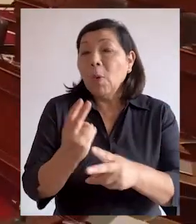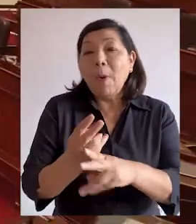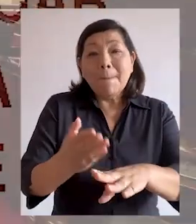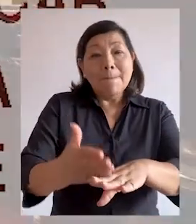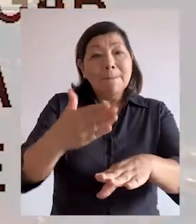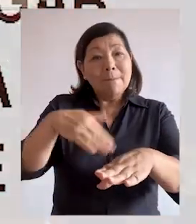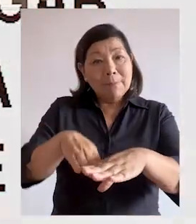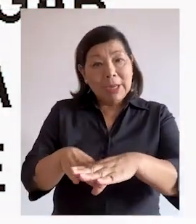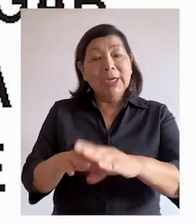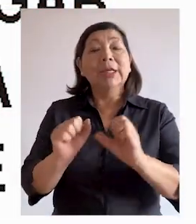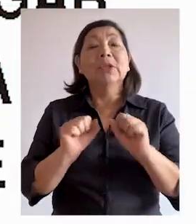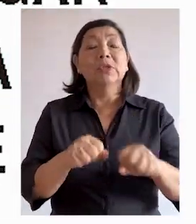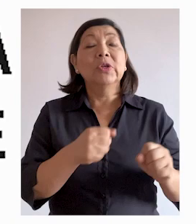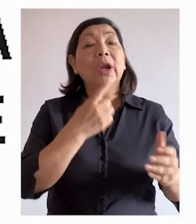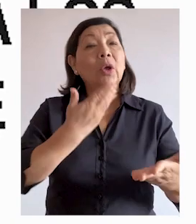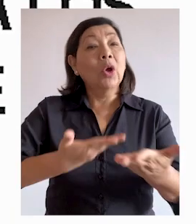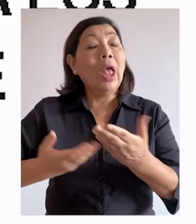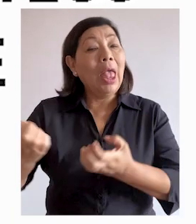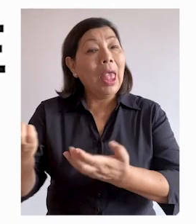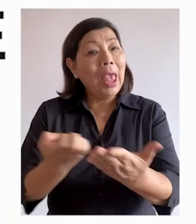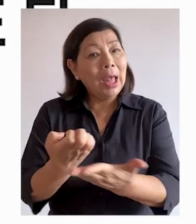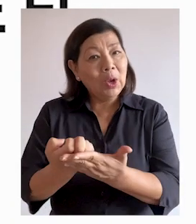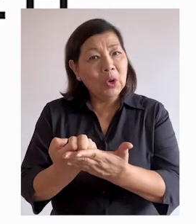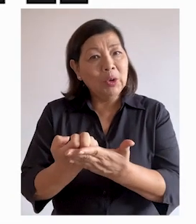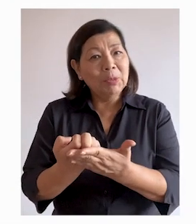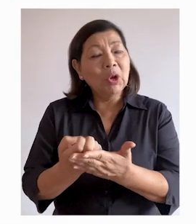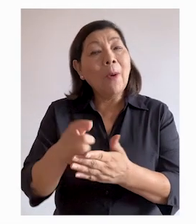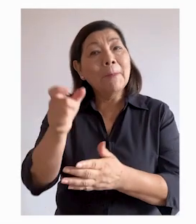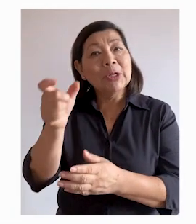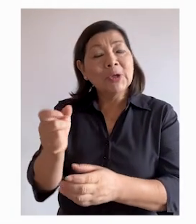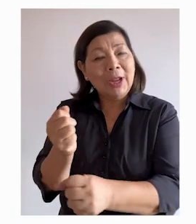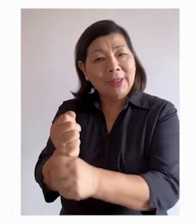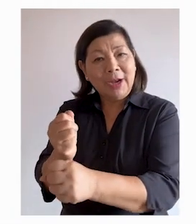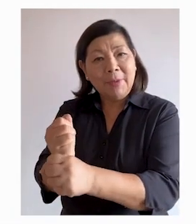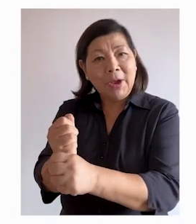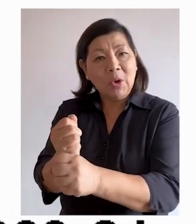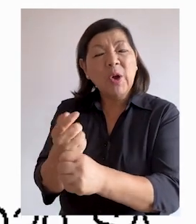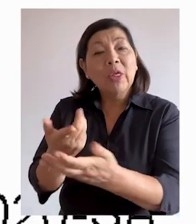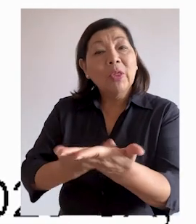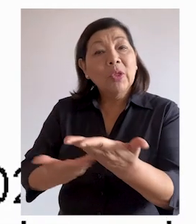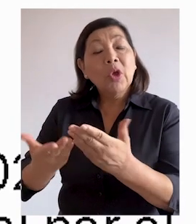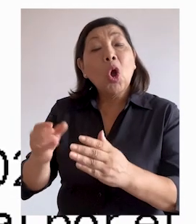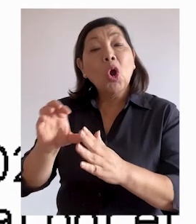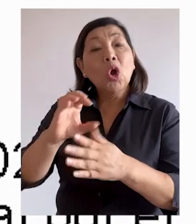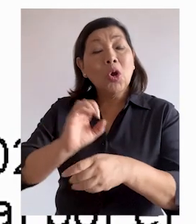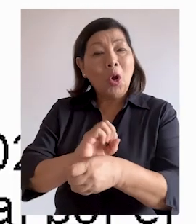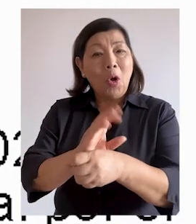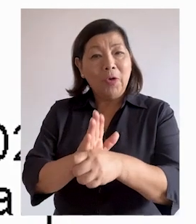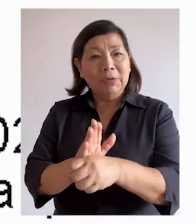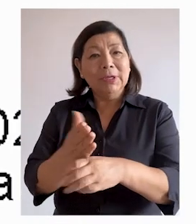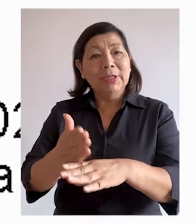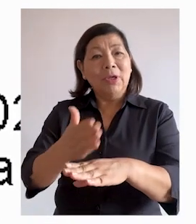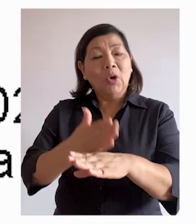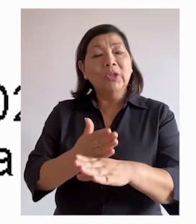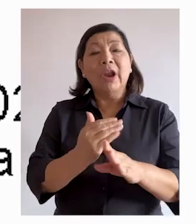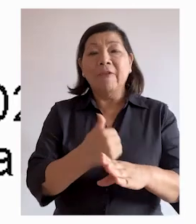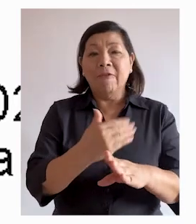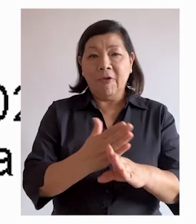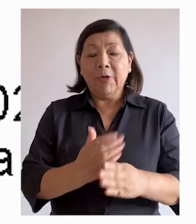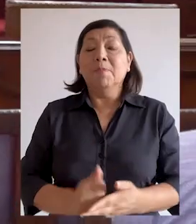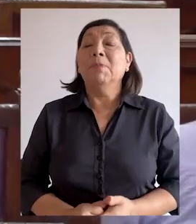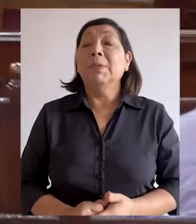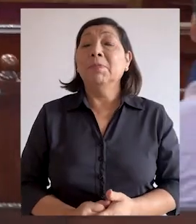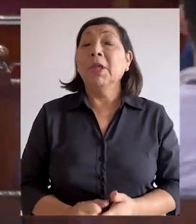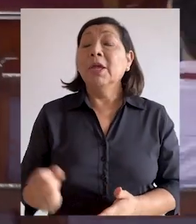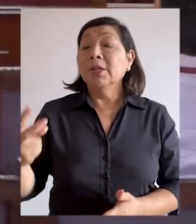medidas complementarias para mitigar los efectos económicos causados a los trabajadores y empleadores ante el COVID-19 y otras medidas.